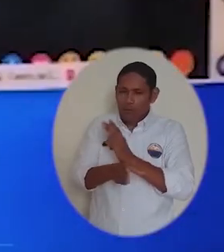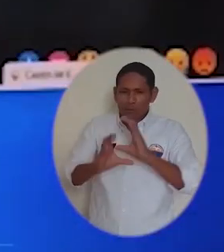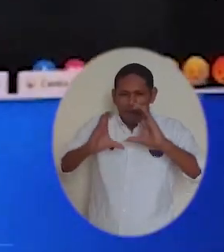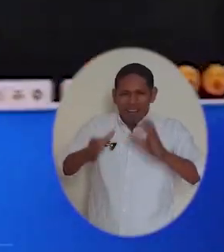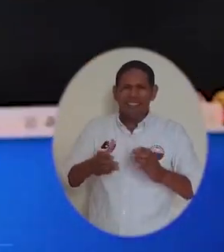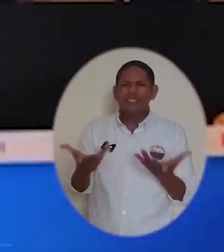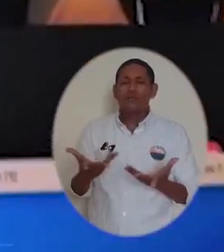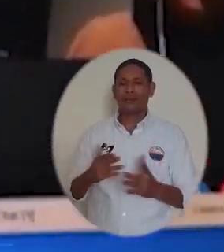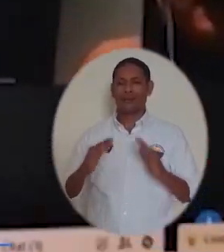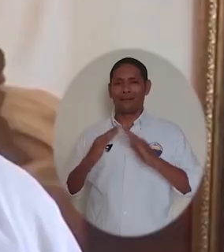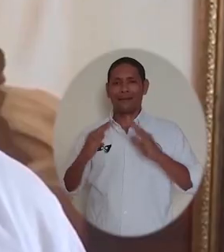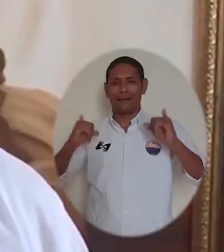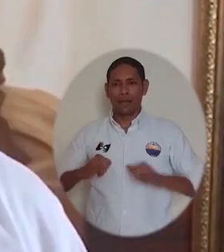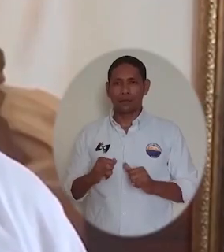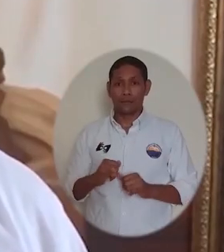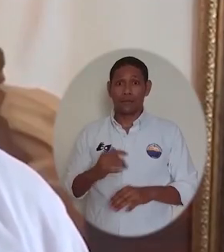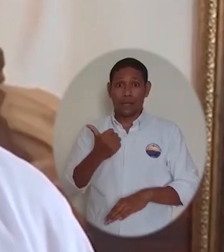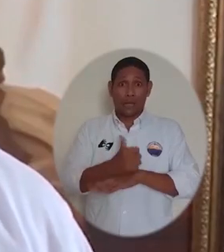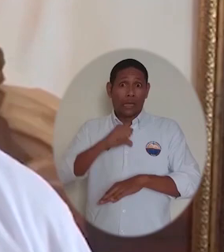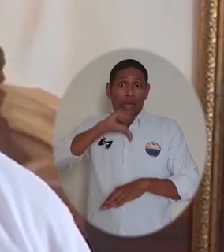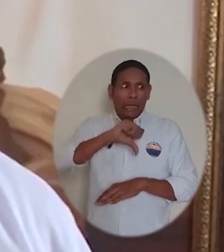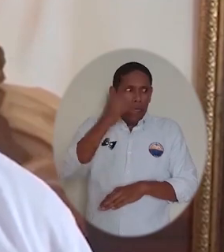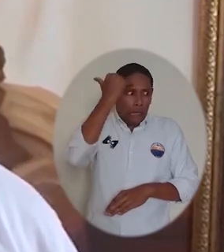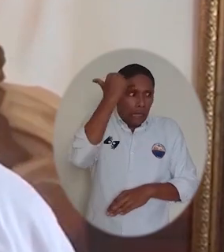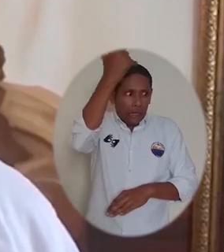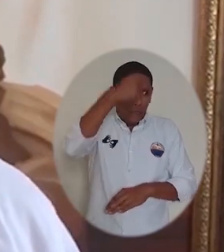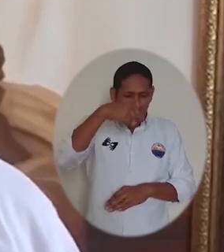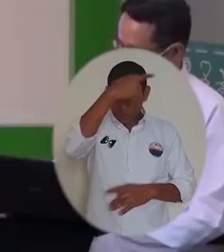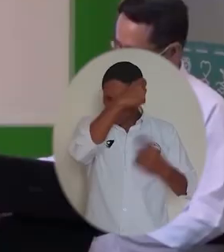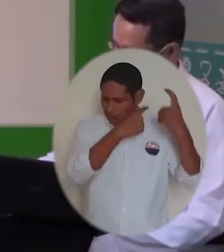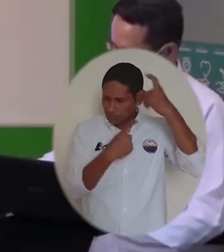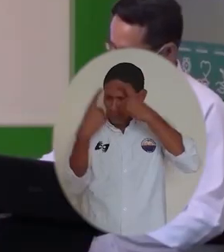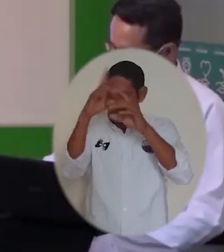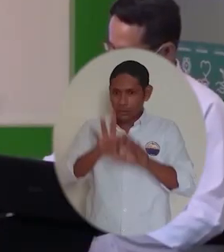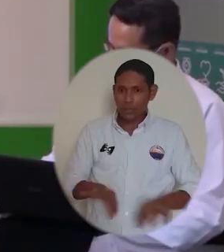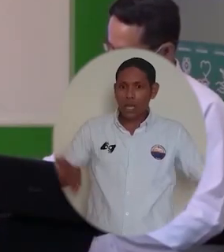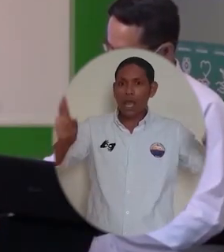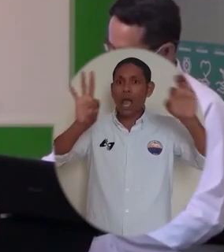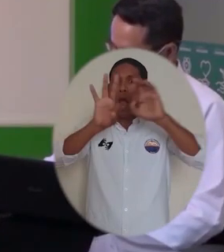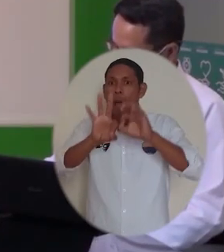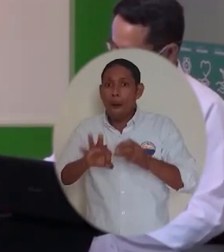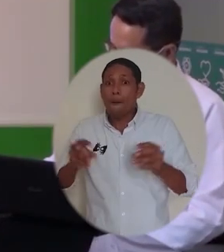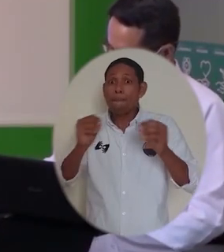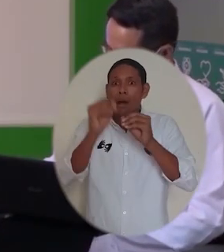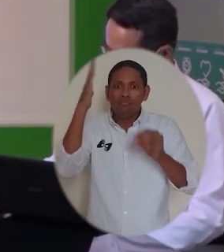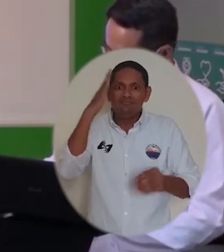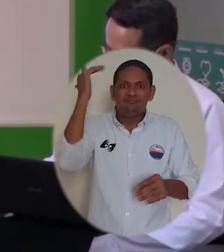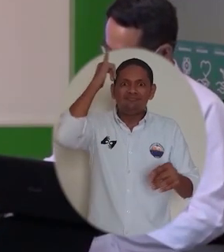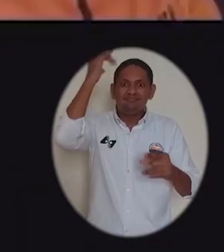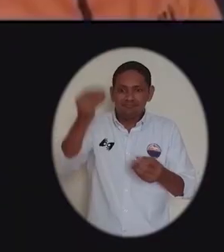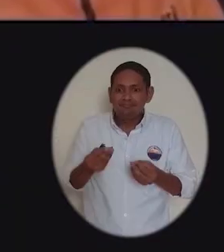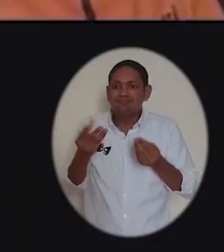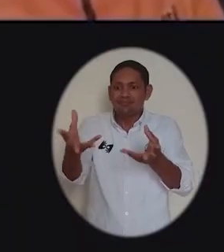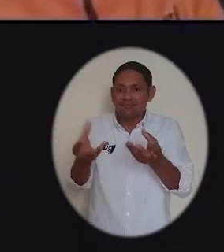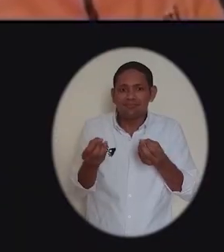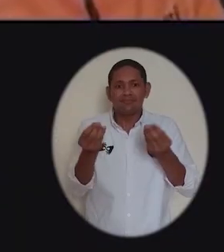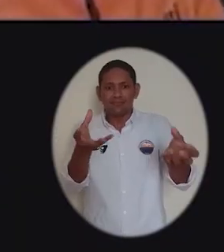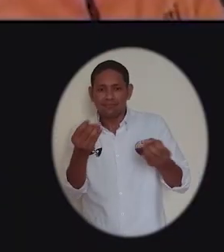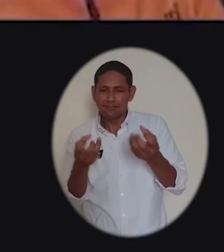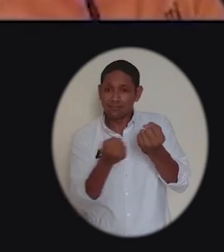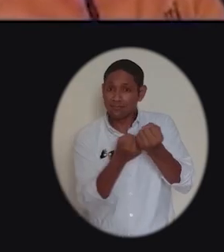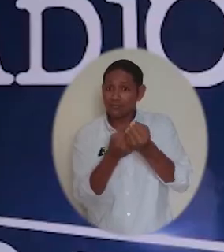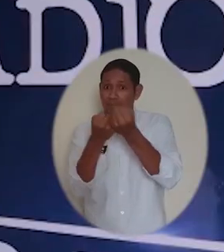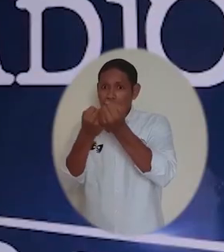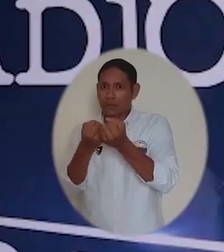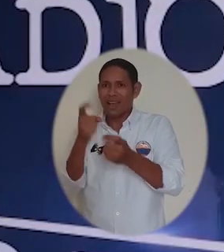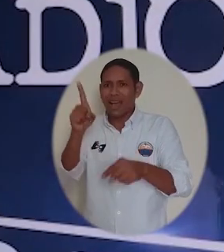continuar las clases desde casa Es un proyecto idealizado por nuestro rector doctor Pablo Vera Salazar que pretende aportar a la formación académica de los